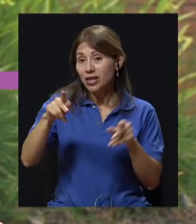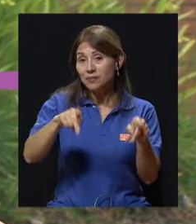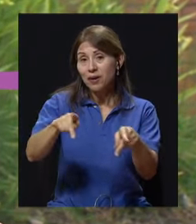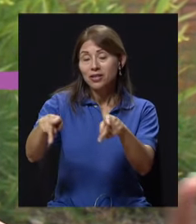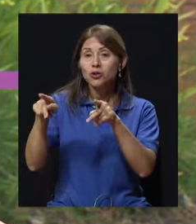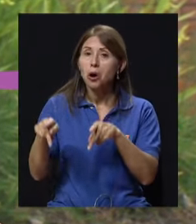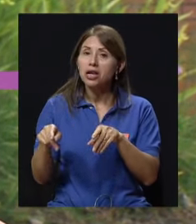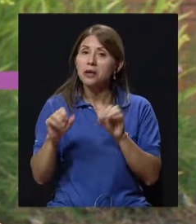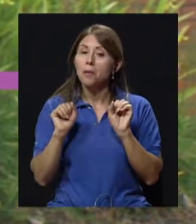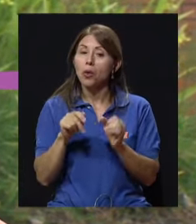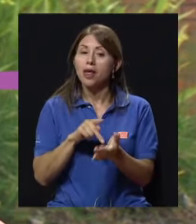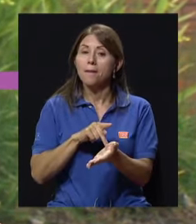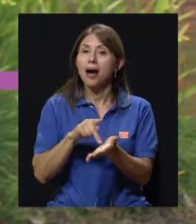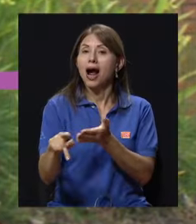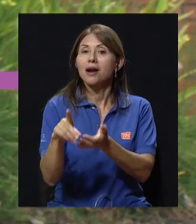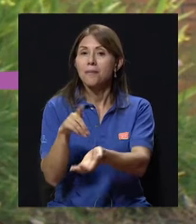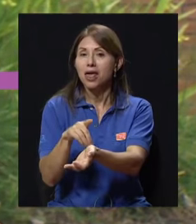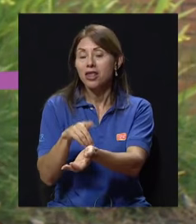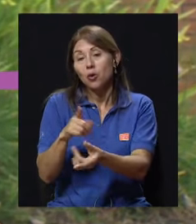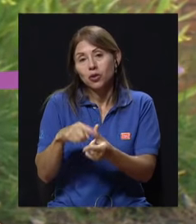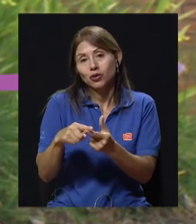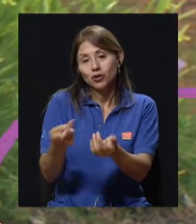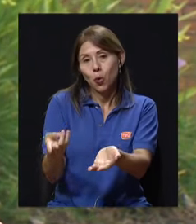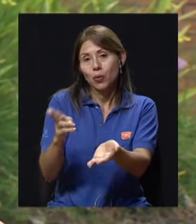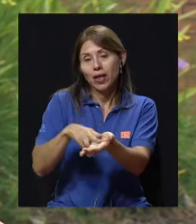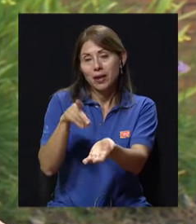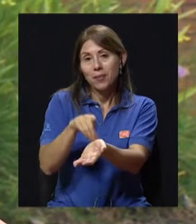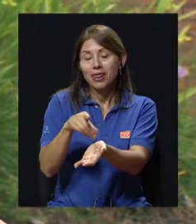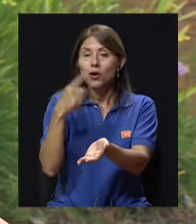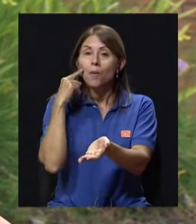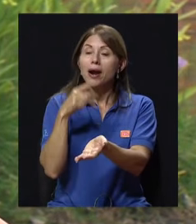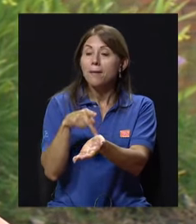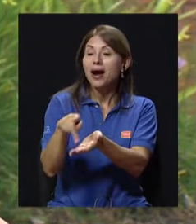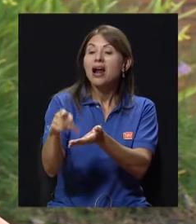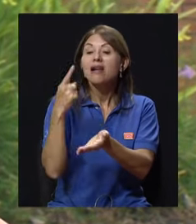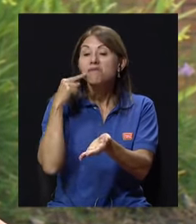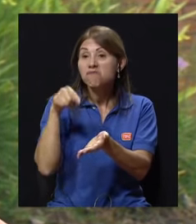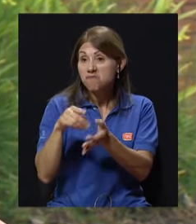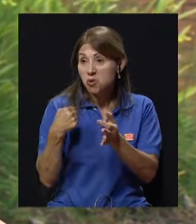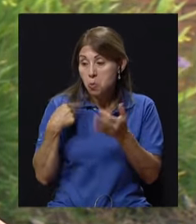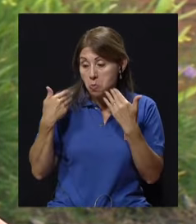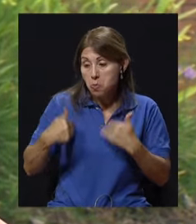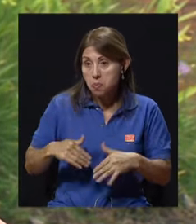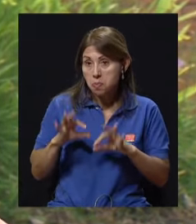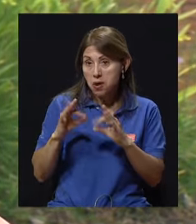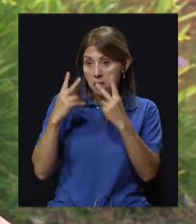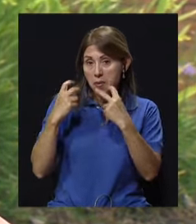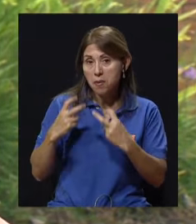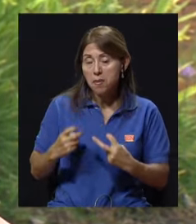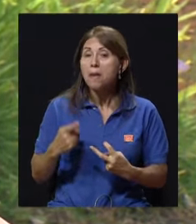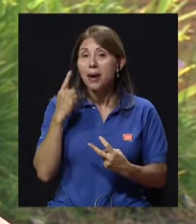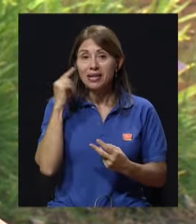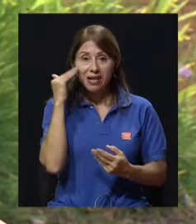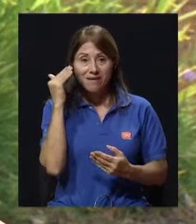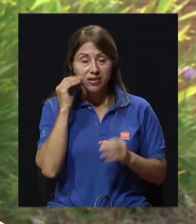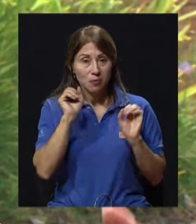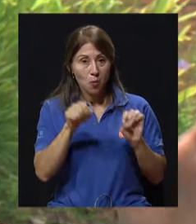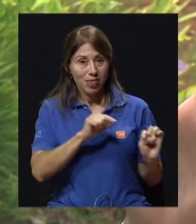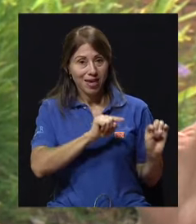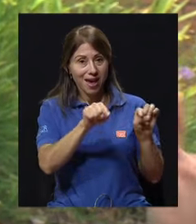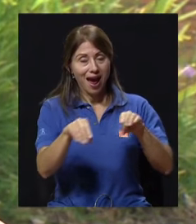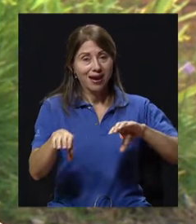tenían la posibilidad de pagar, entonces contrataban por fuera y pagaban. Pero se dieron casos, ¿verdad? Que digo yo,